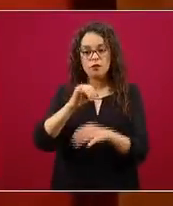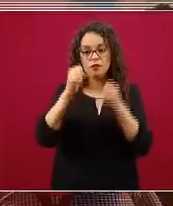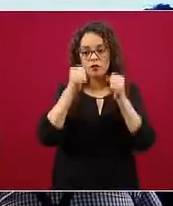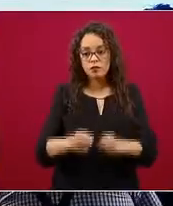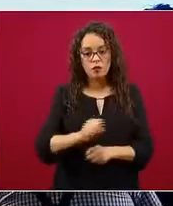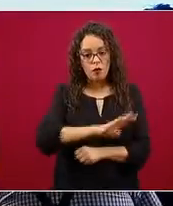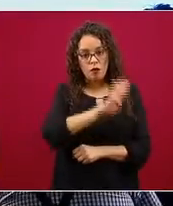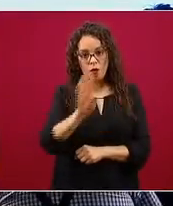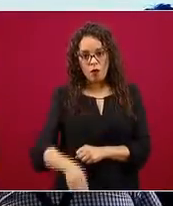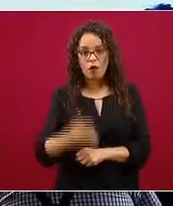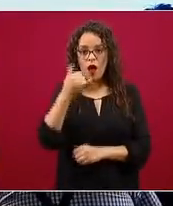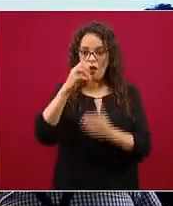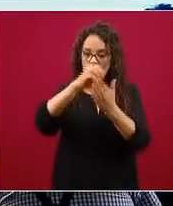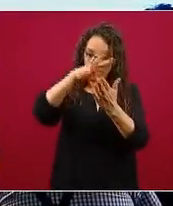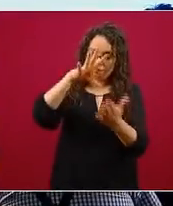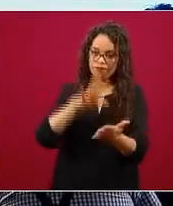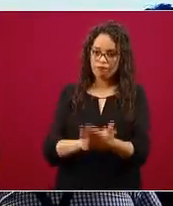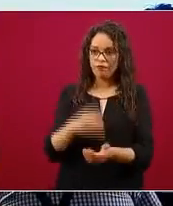mismas.